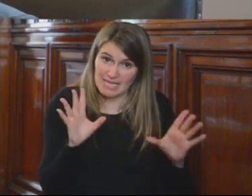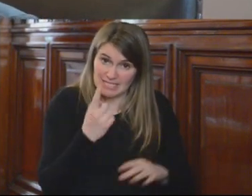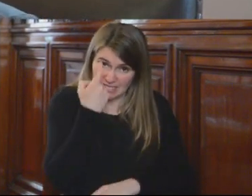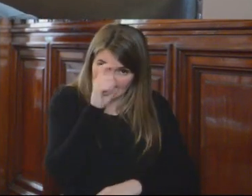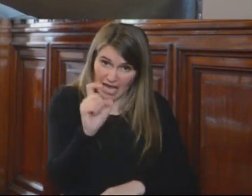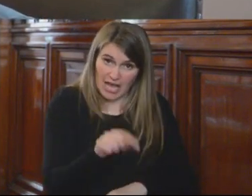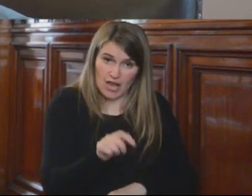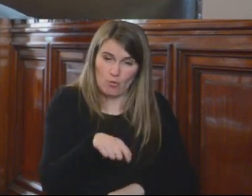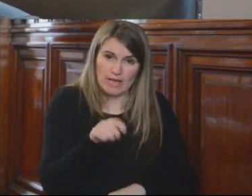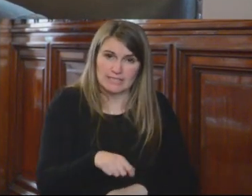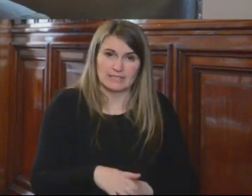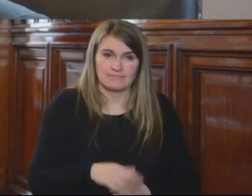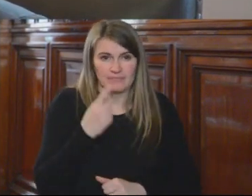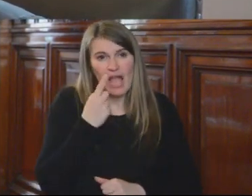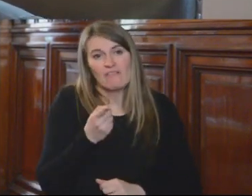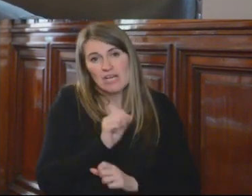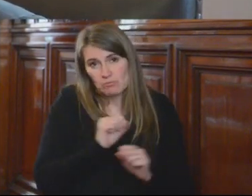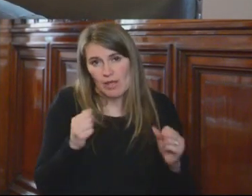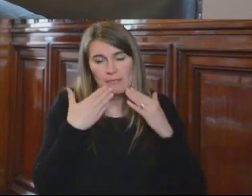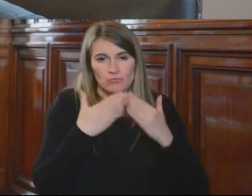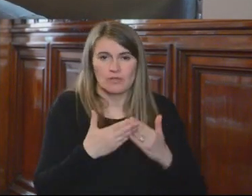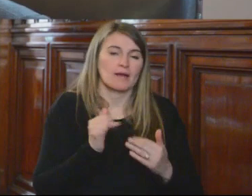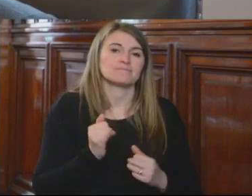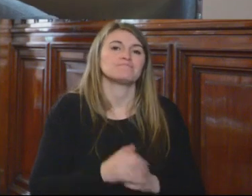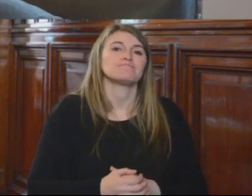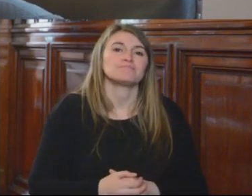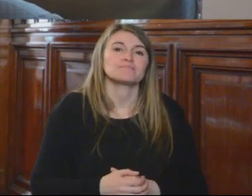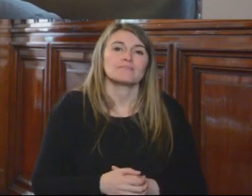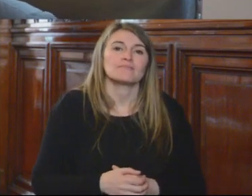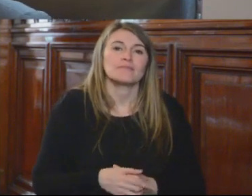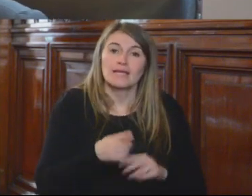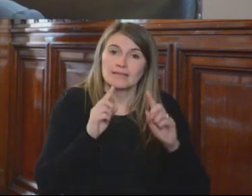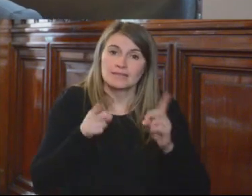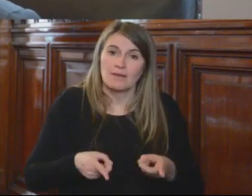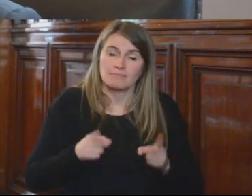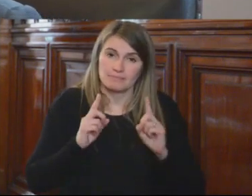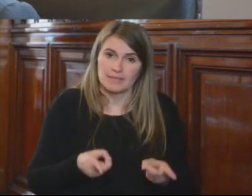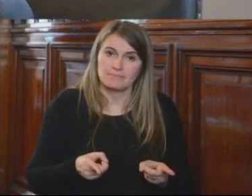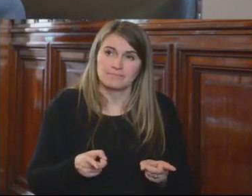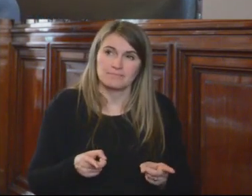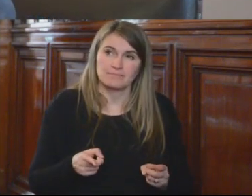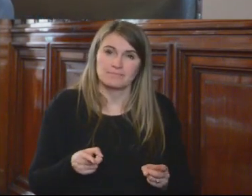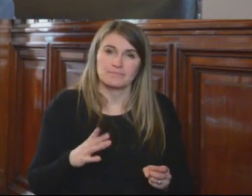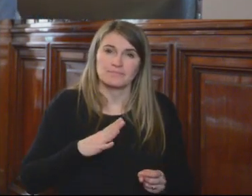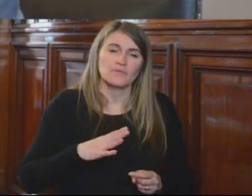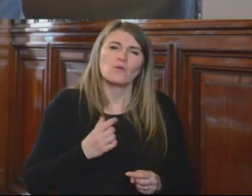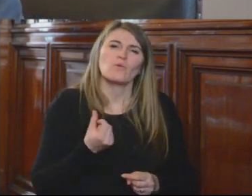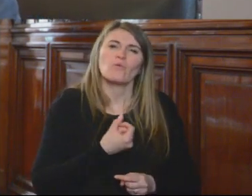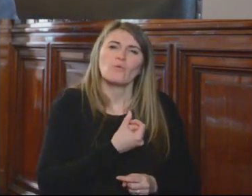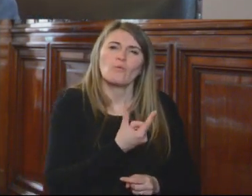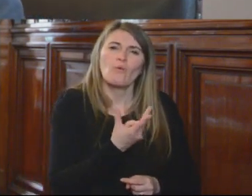pregunta que les formularía. Y también el hecho de cuántas